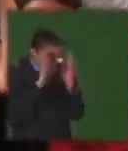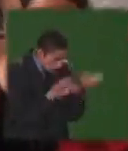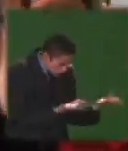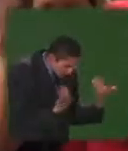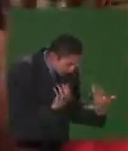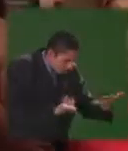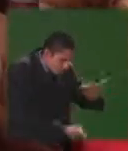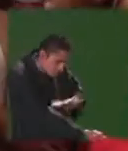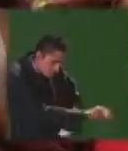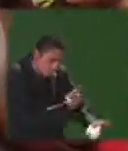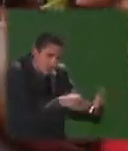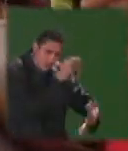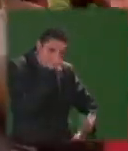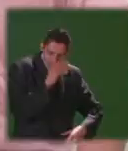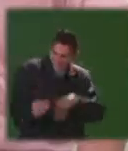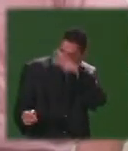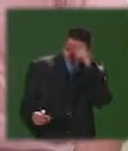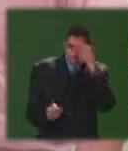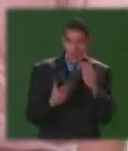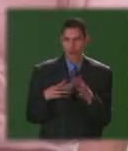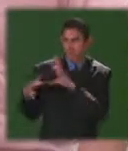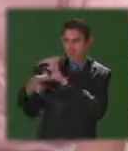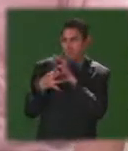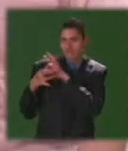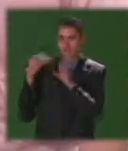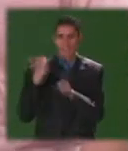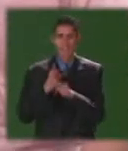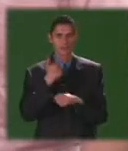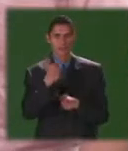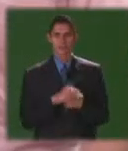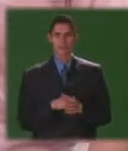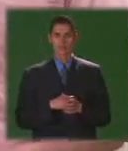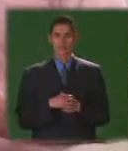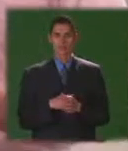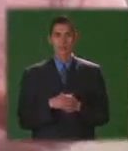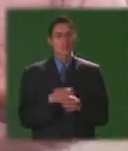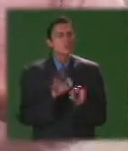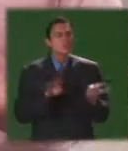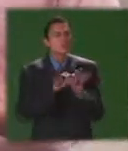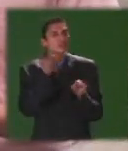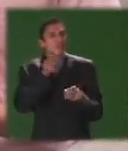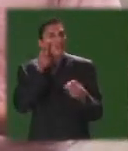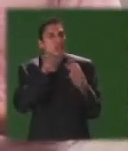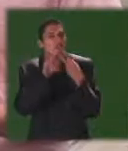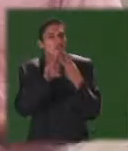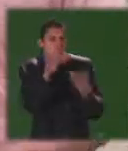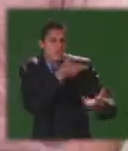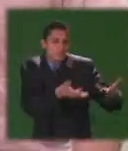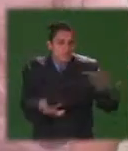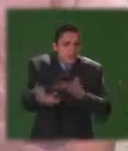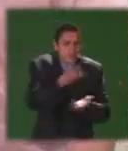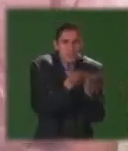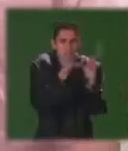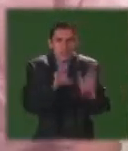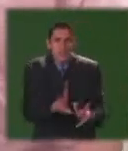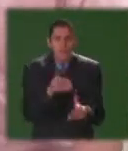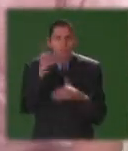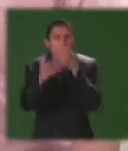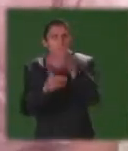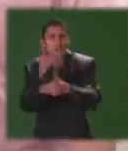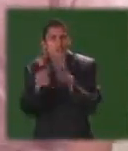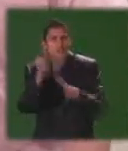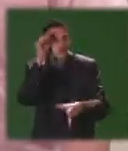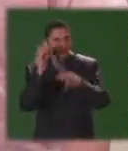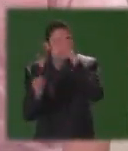sea hicimos un buen grupo se puede decir Lo más importante acá es saber cómo es la interacción y saber cuáles son los procesos de aprendizaje y lo más importante que no